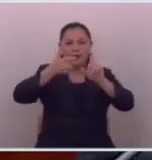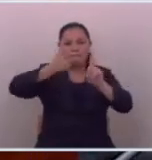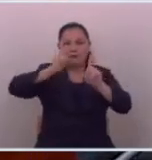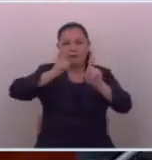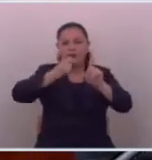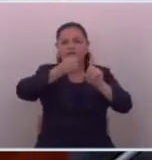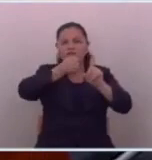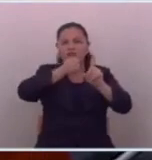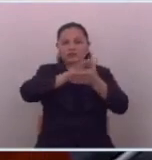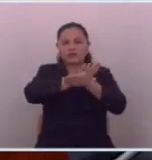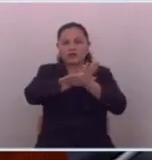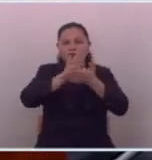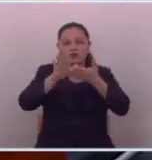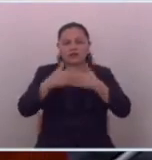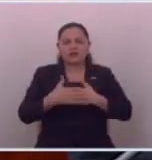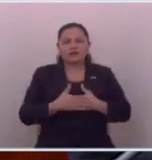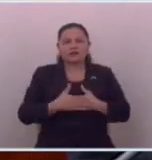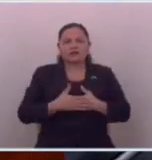información